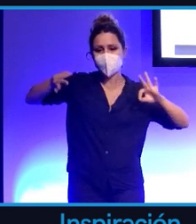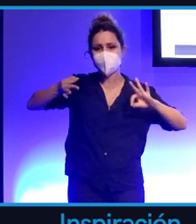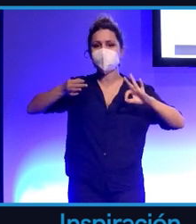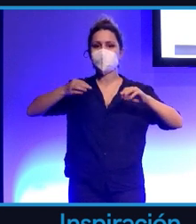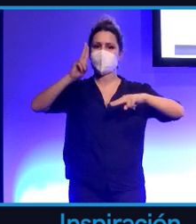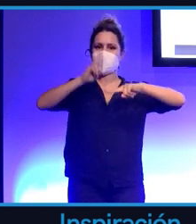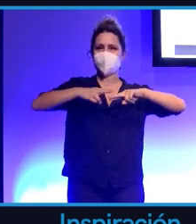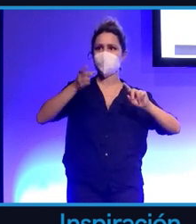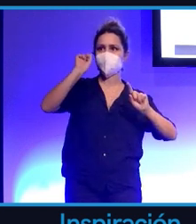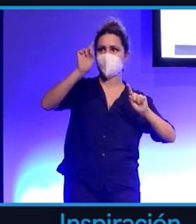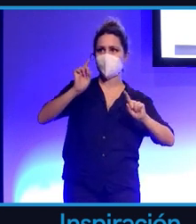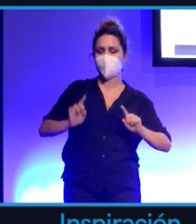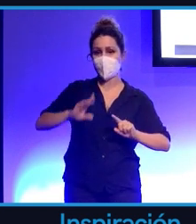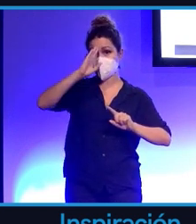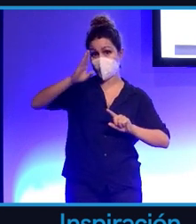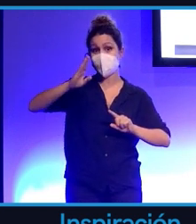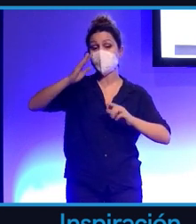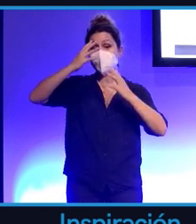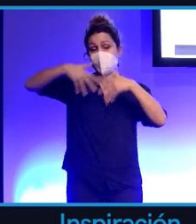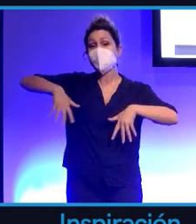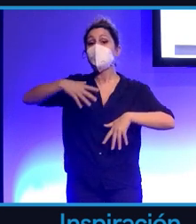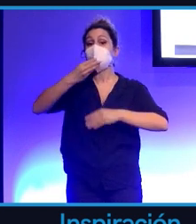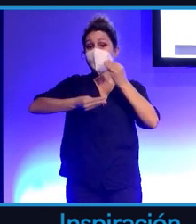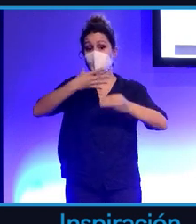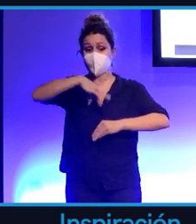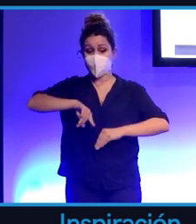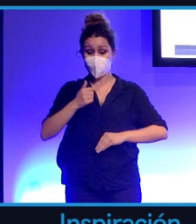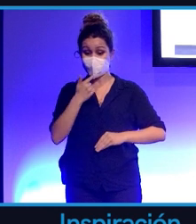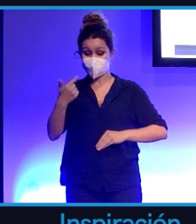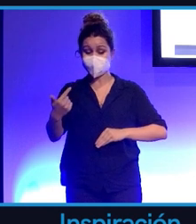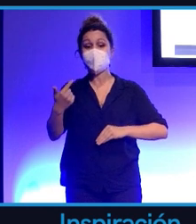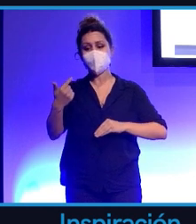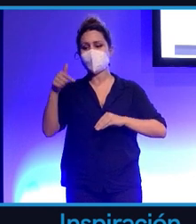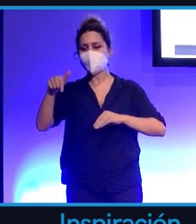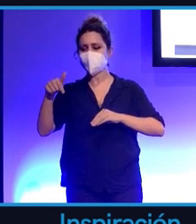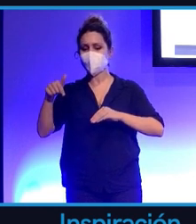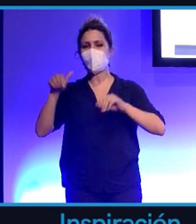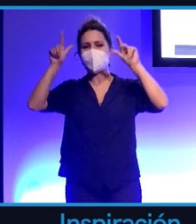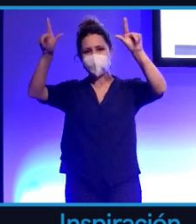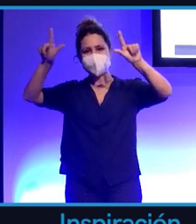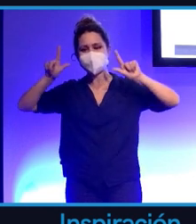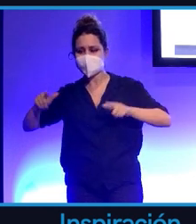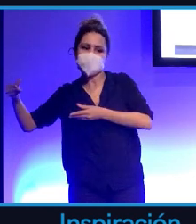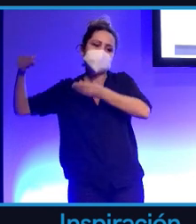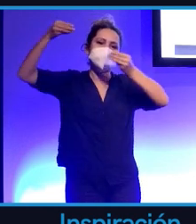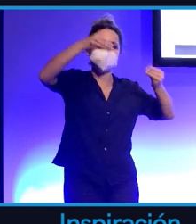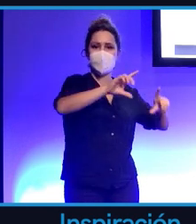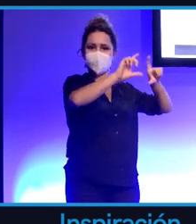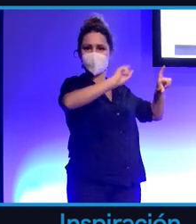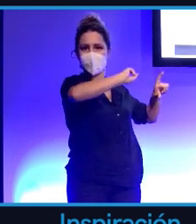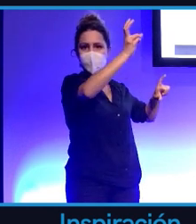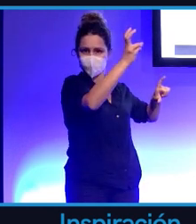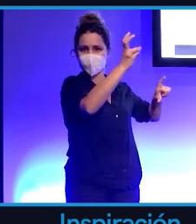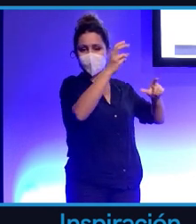forma automática. Pero también había quien decía que esa tecnología se licenciaba a terceros sin el consentimiento de los